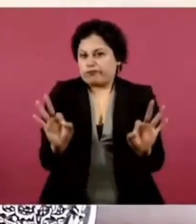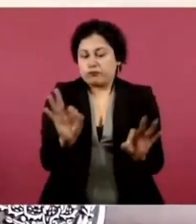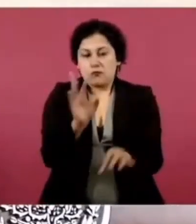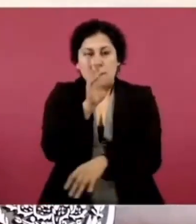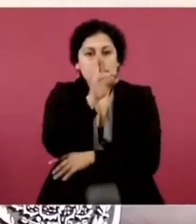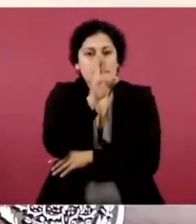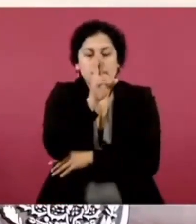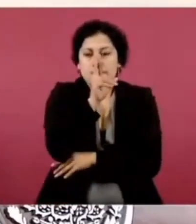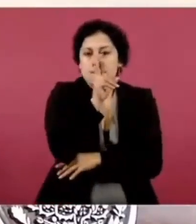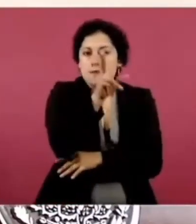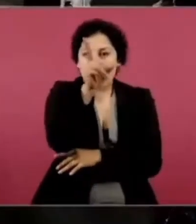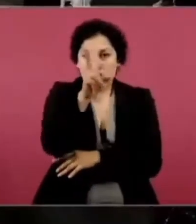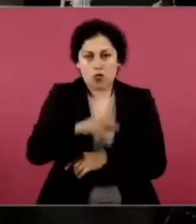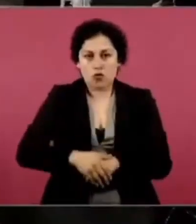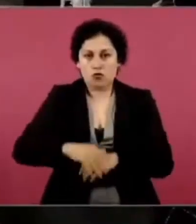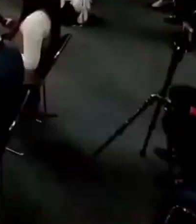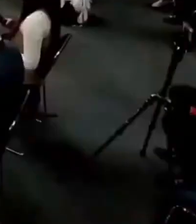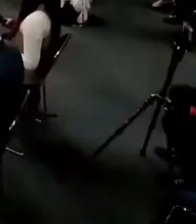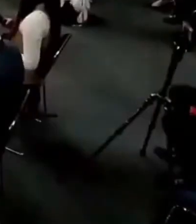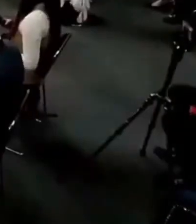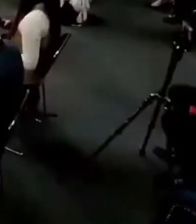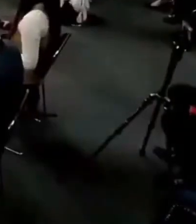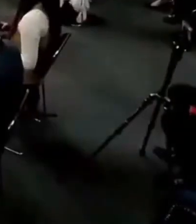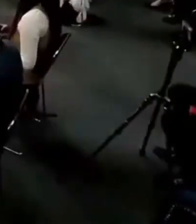del mundo.